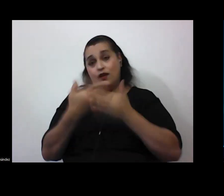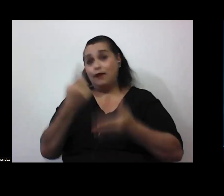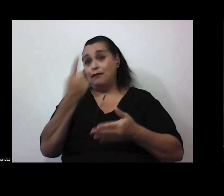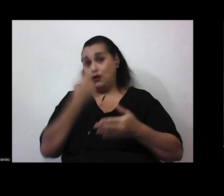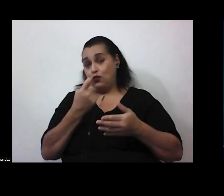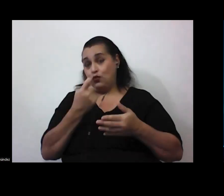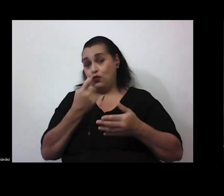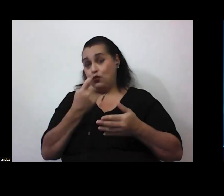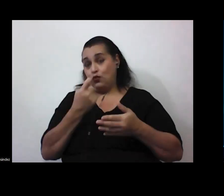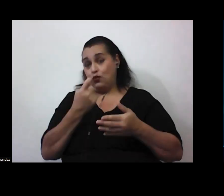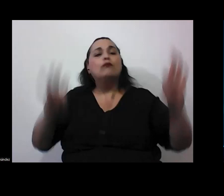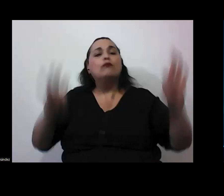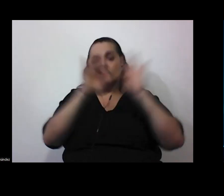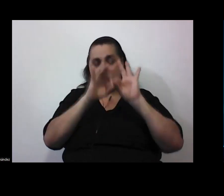importante